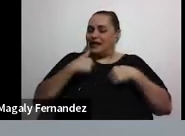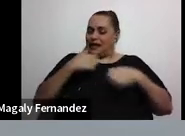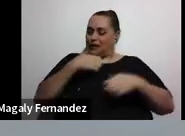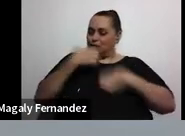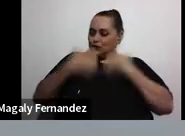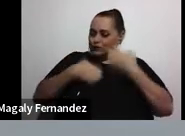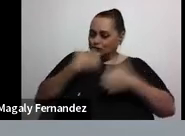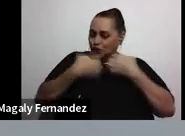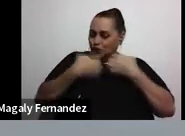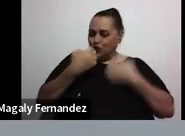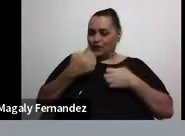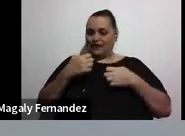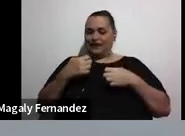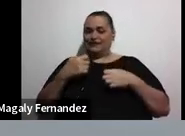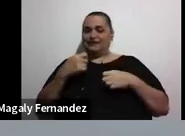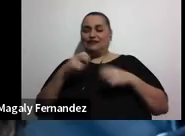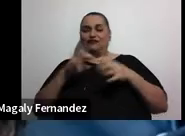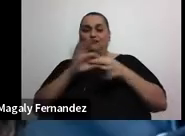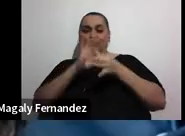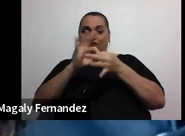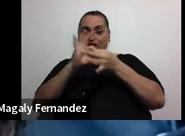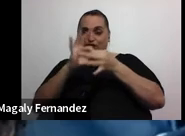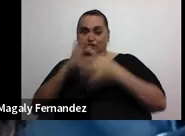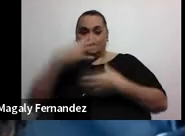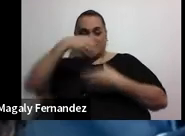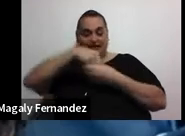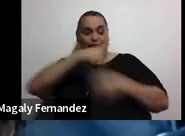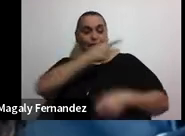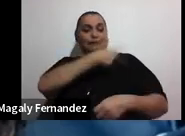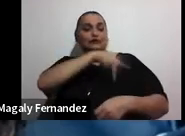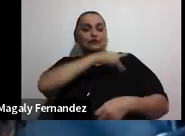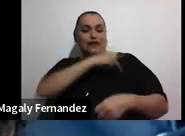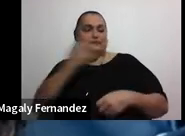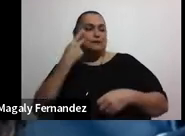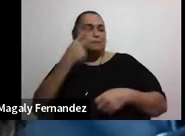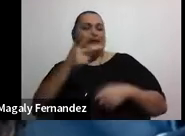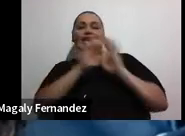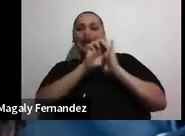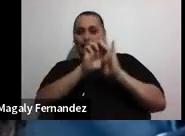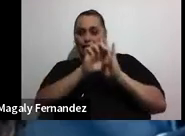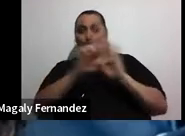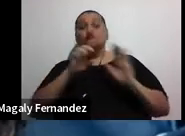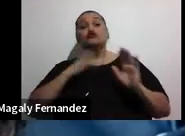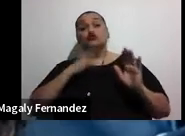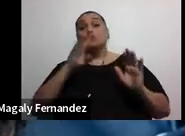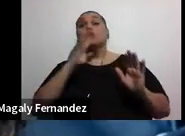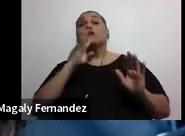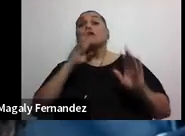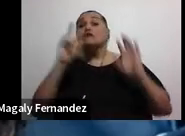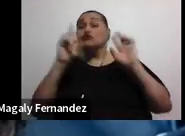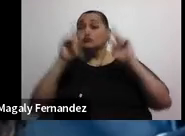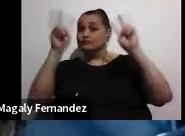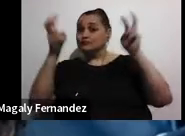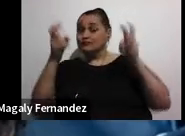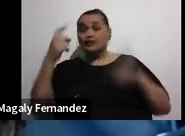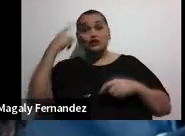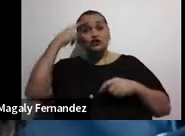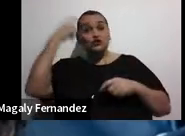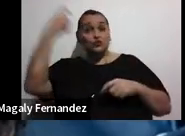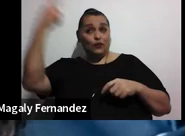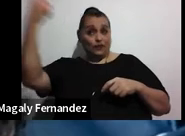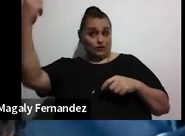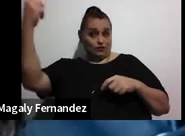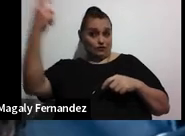interpersonales, etc. Veamos este ejemplo. Yo cuando les hablo de sueño, es una de las áreas, aunque ustedes no crean, más importantes.